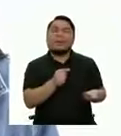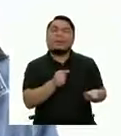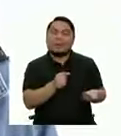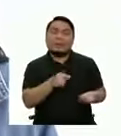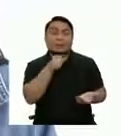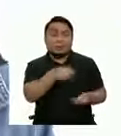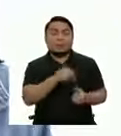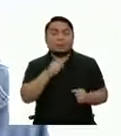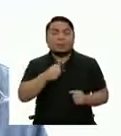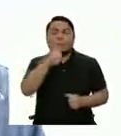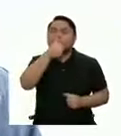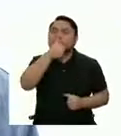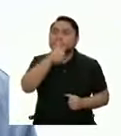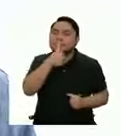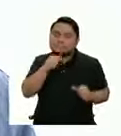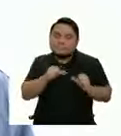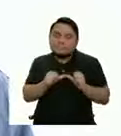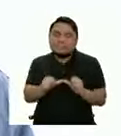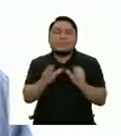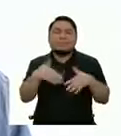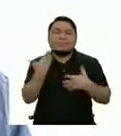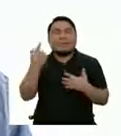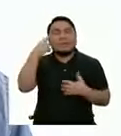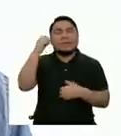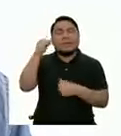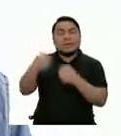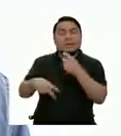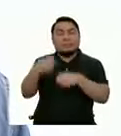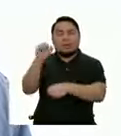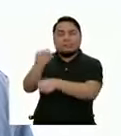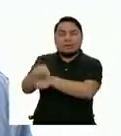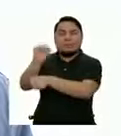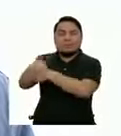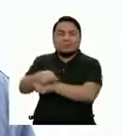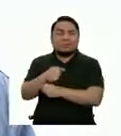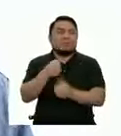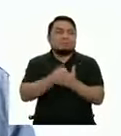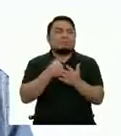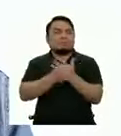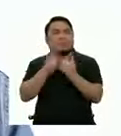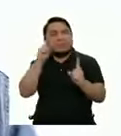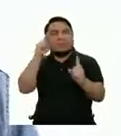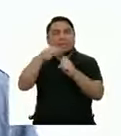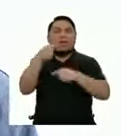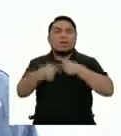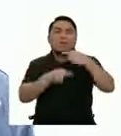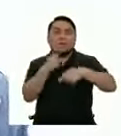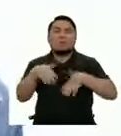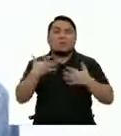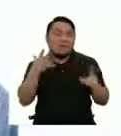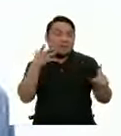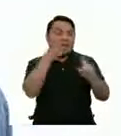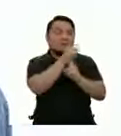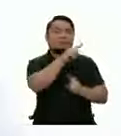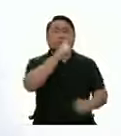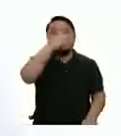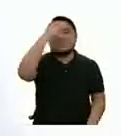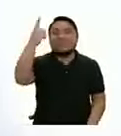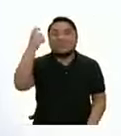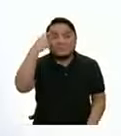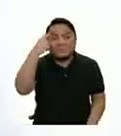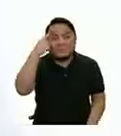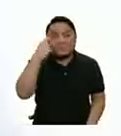Siendo perseverantes Puedan vencer los retos que se presentan día a día en el camino Para lograr sus sueños